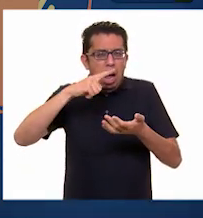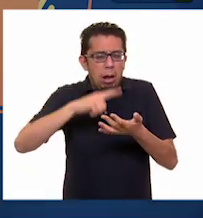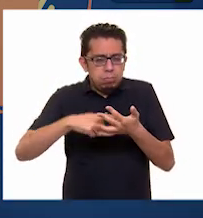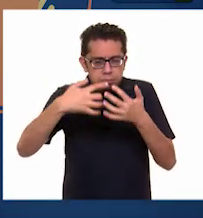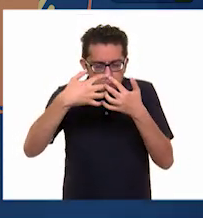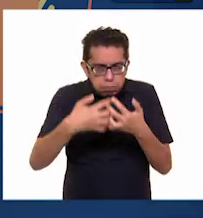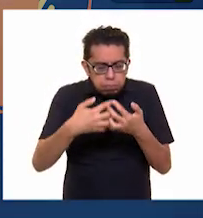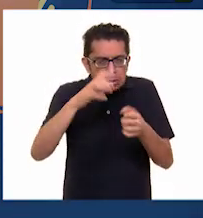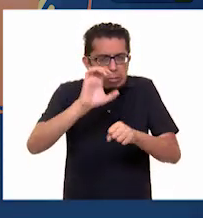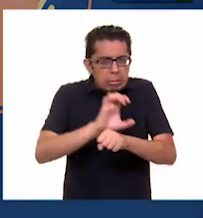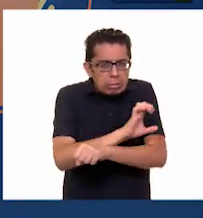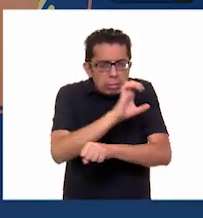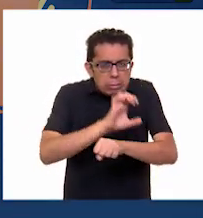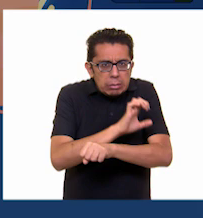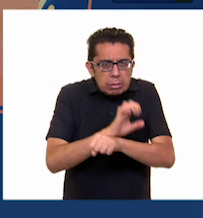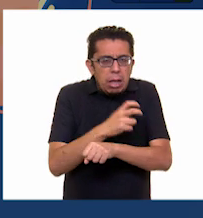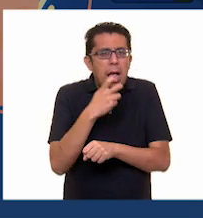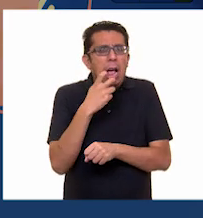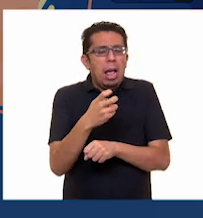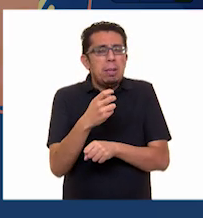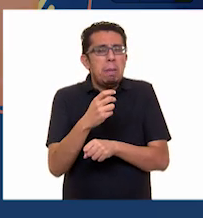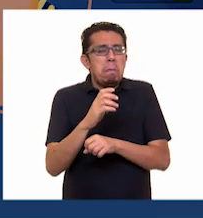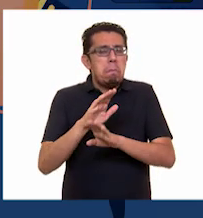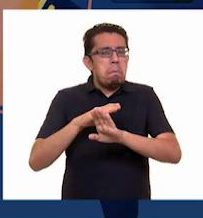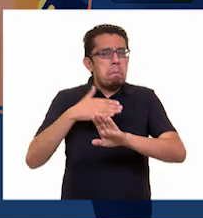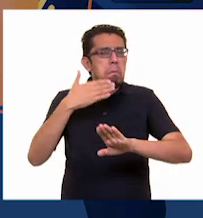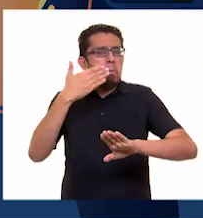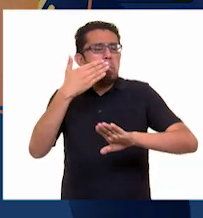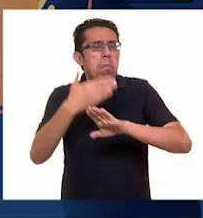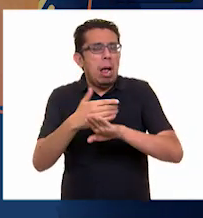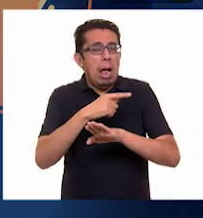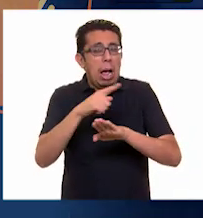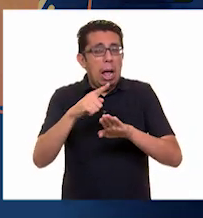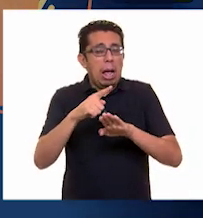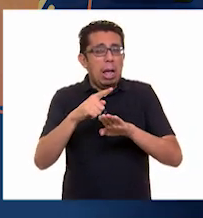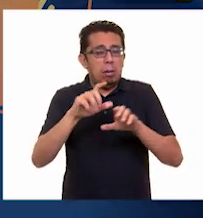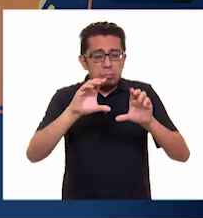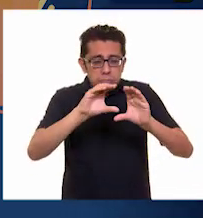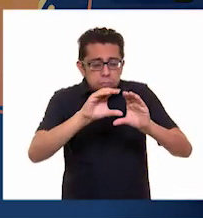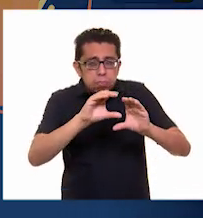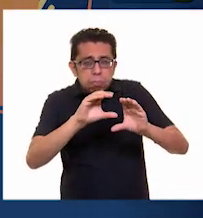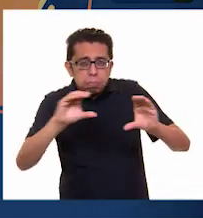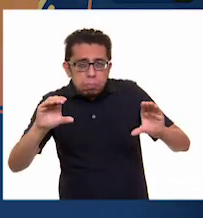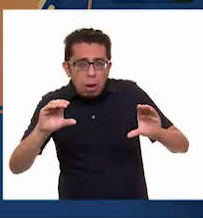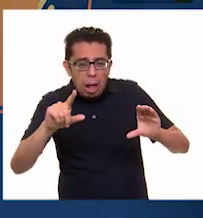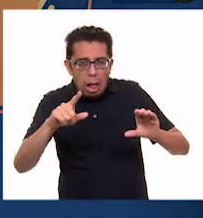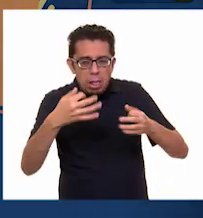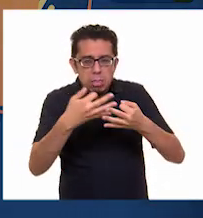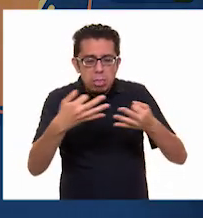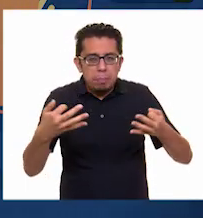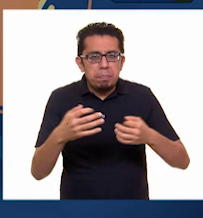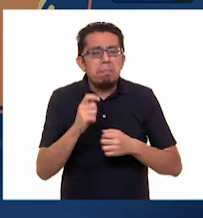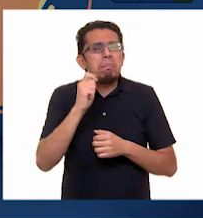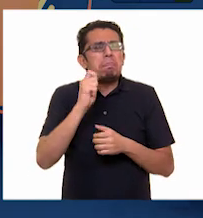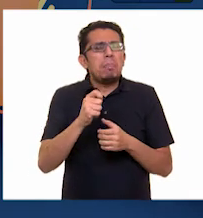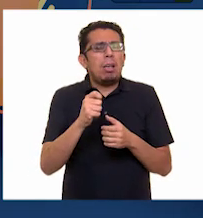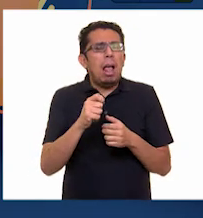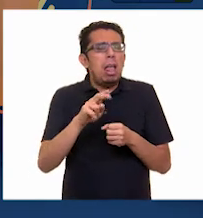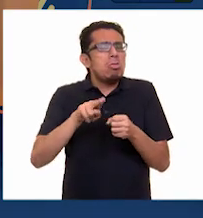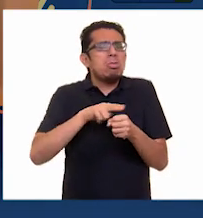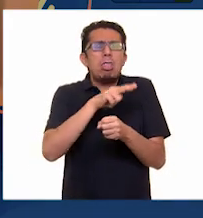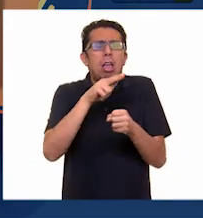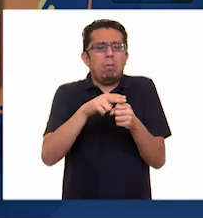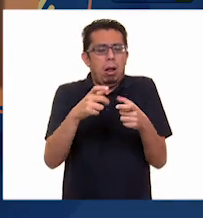y afecta principalmente a las zonas inestables de la corteza terrestre. Los volcanes son las aberturas naturales en la